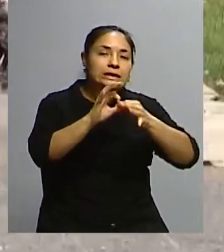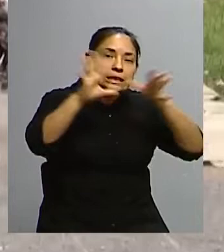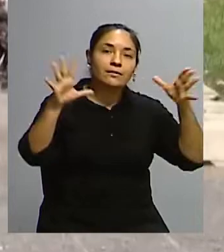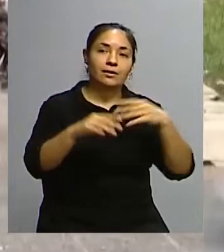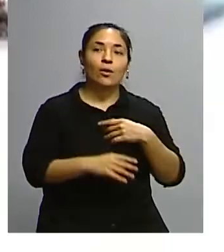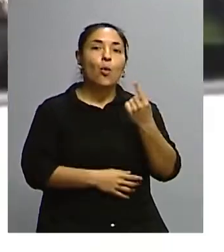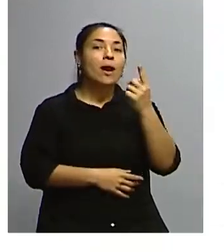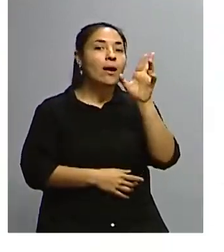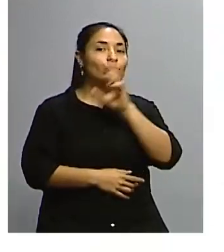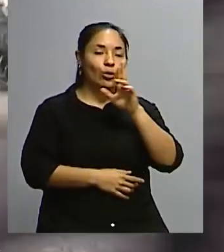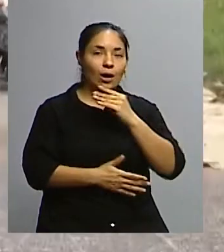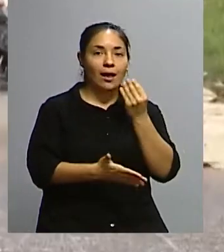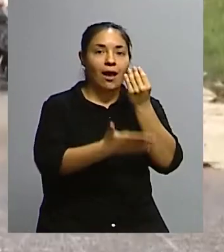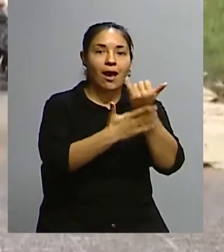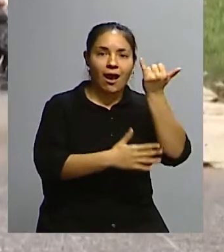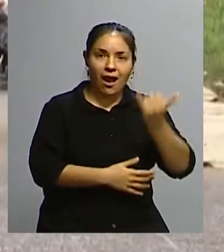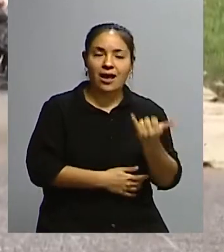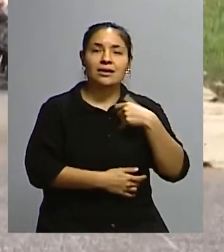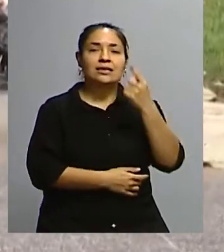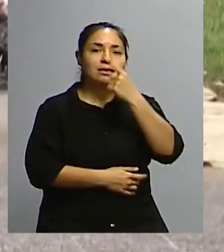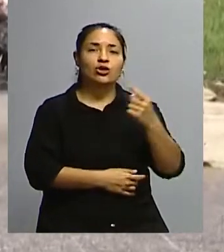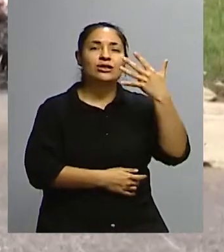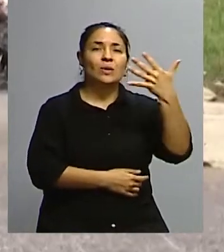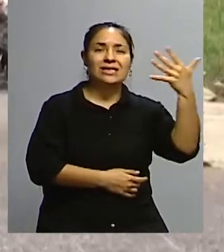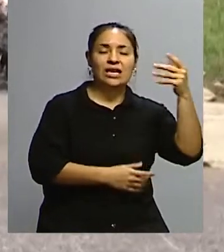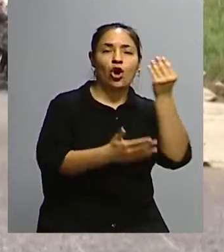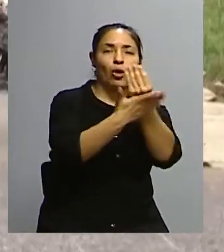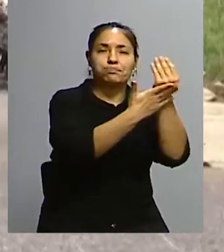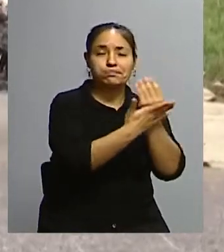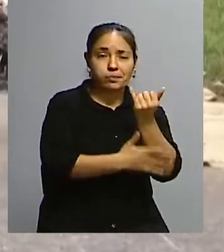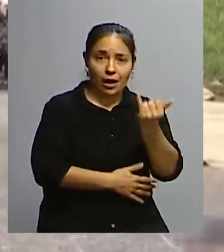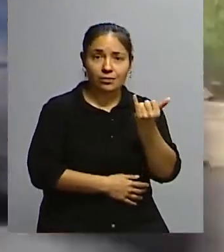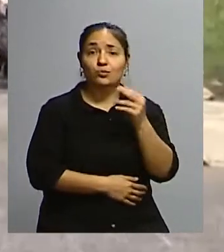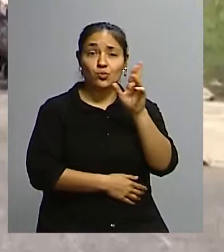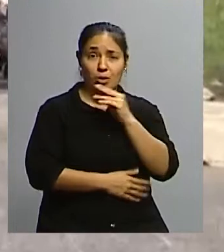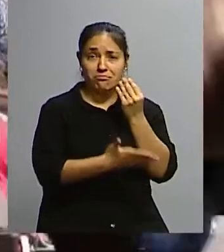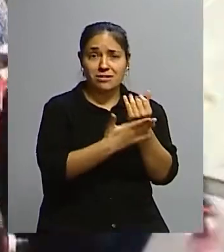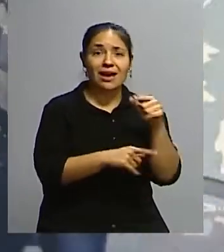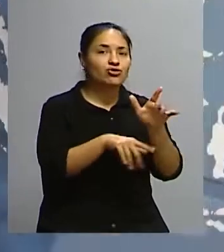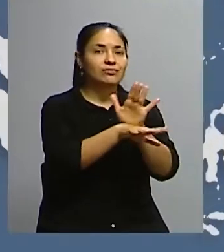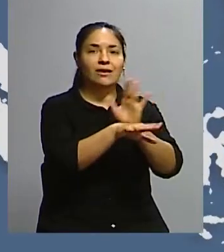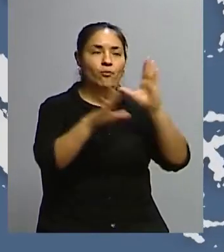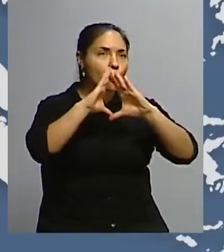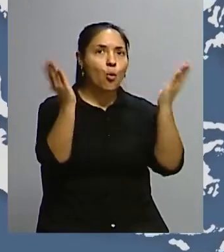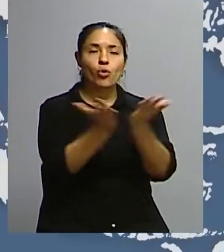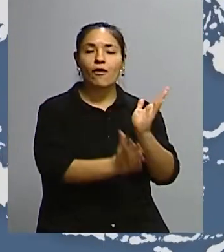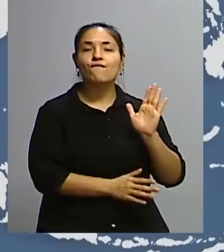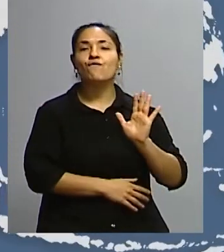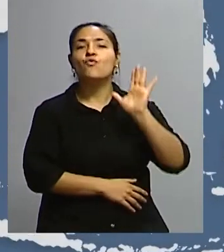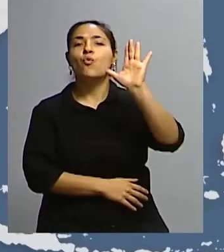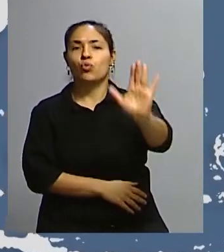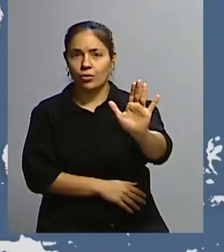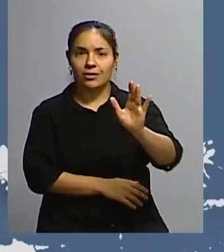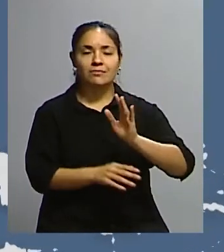mujer más en estos 155 constituyentes. Eso es el futuro del mundo, tomar en cuenta que somos